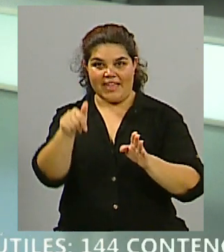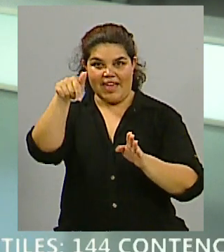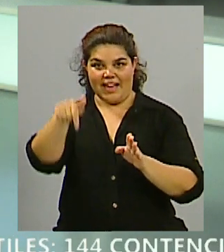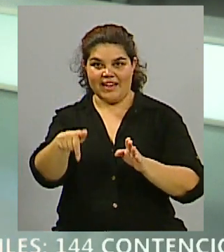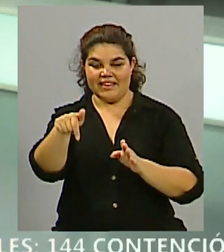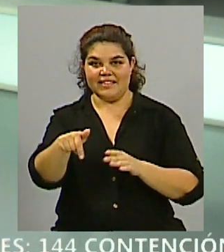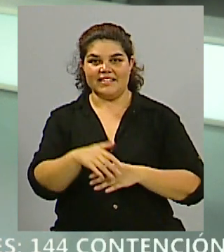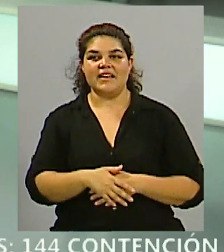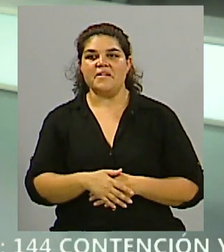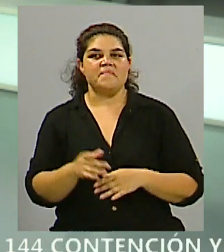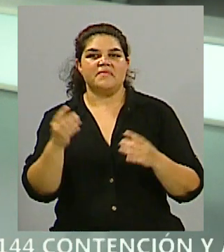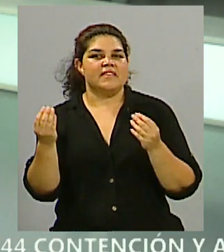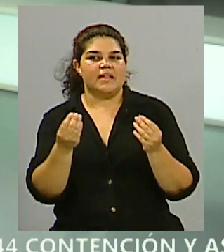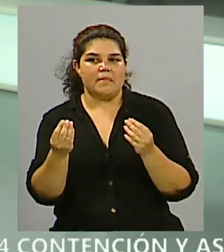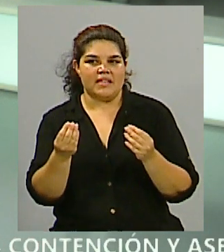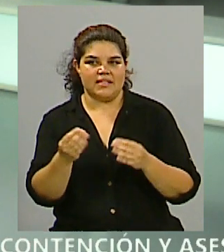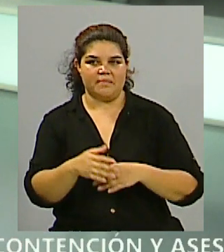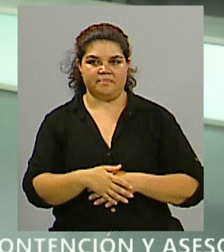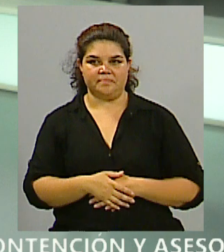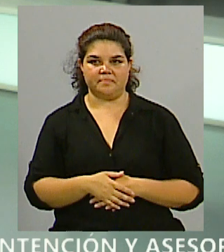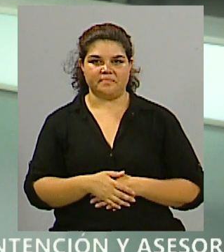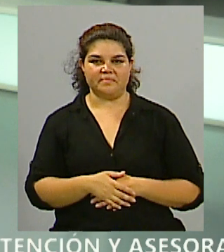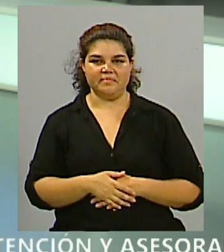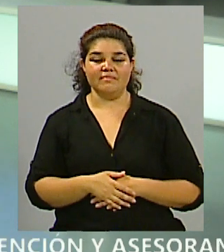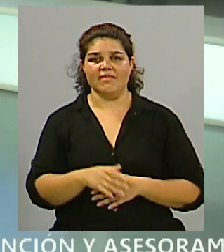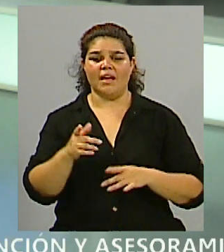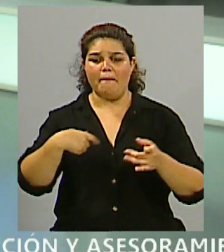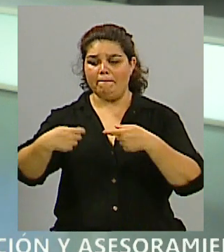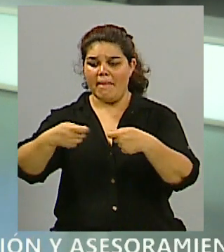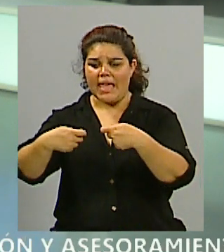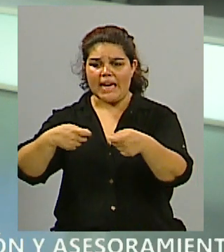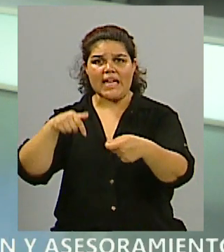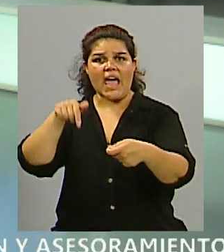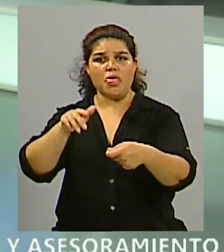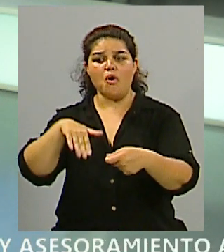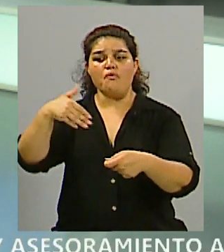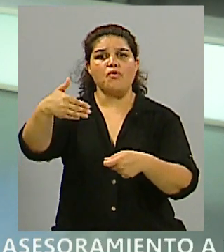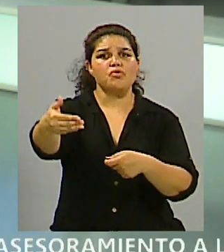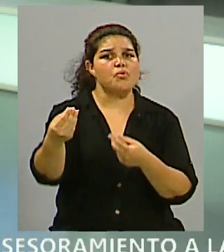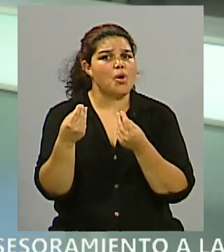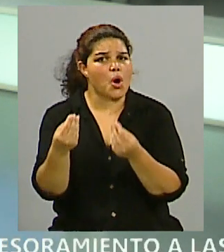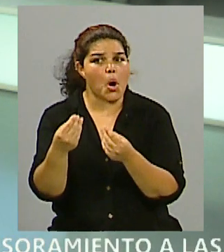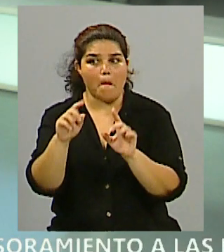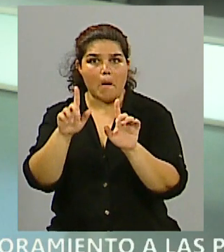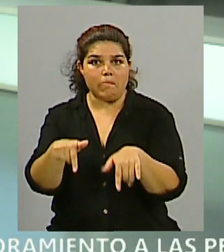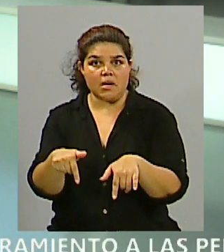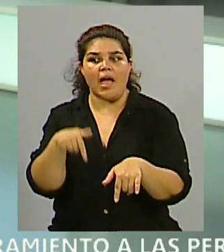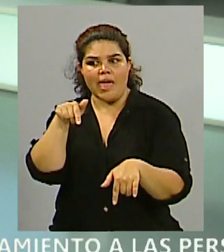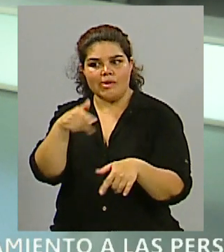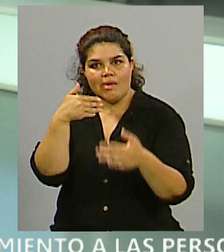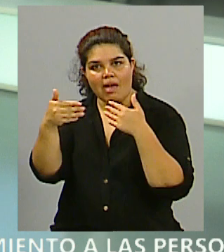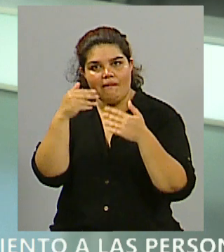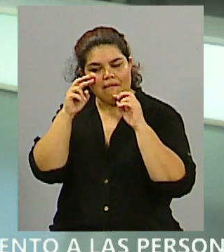arquitectura, de las expectativas que hay en relación al mercado, que hay sobre todo a la construcción pensando ya en el